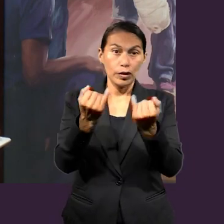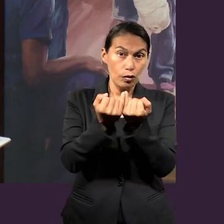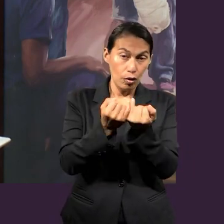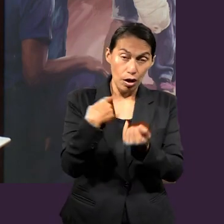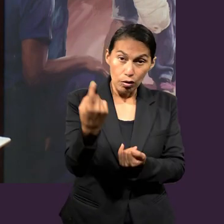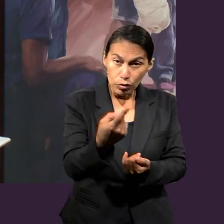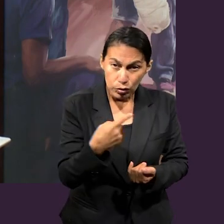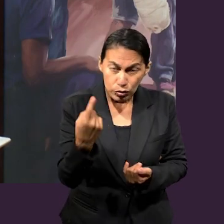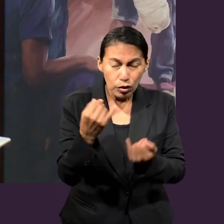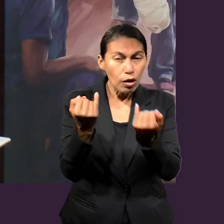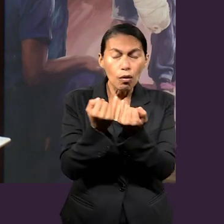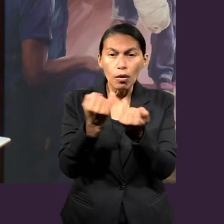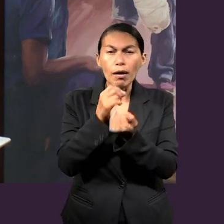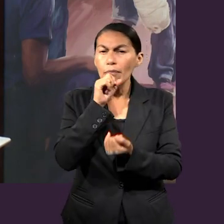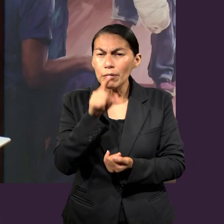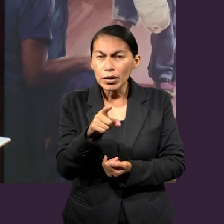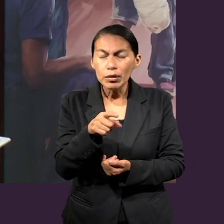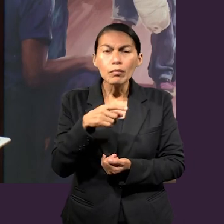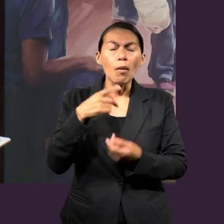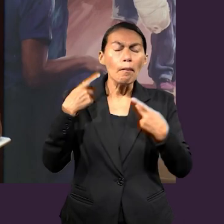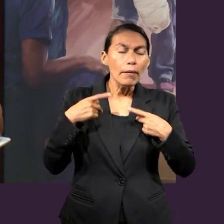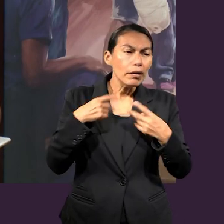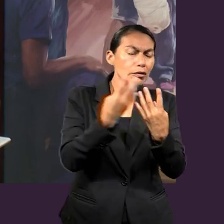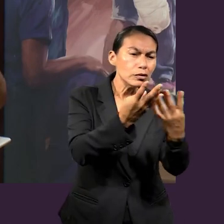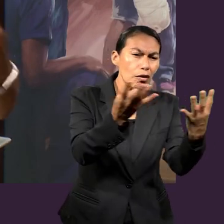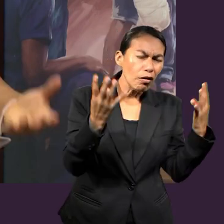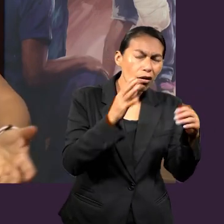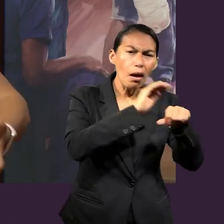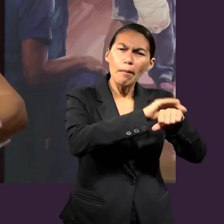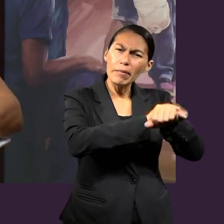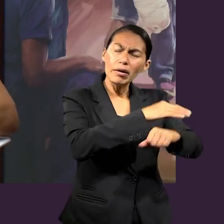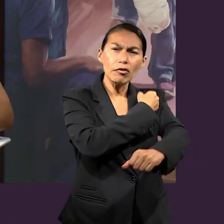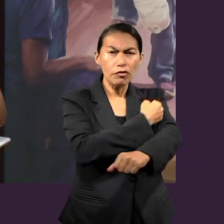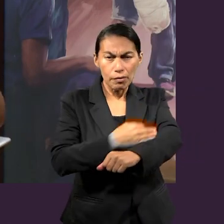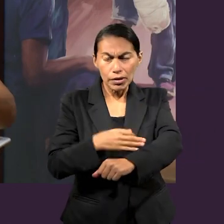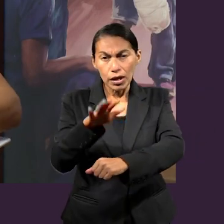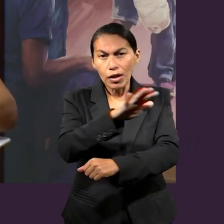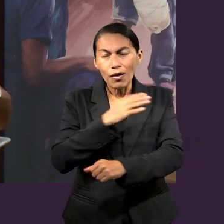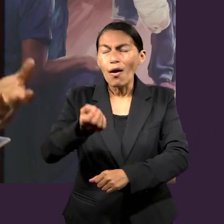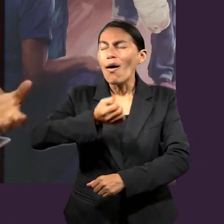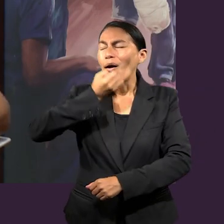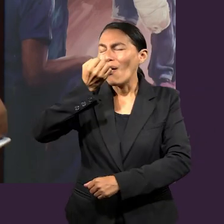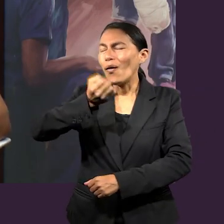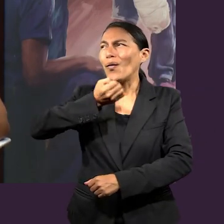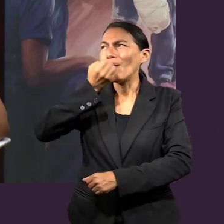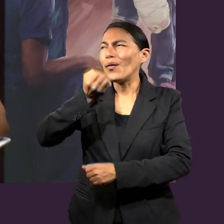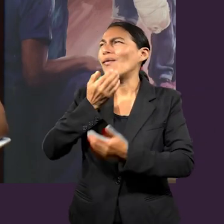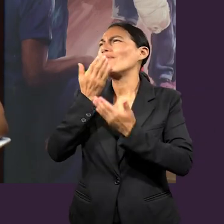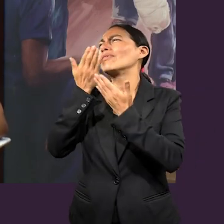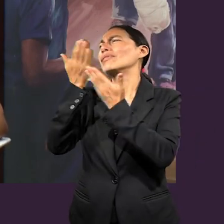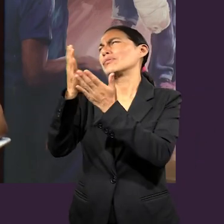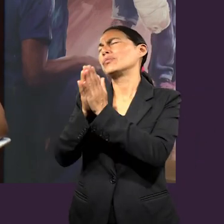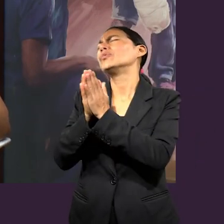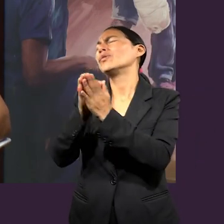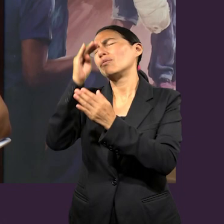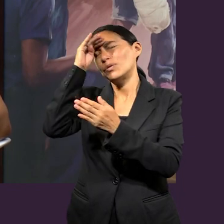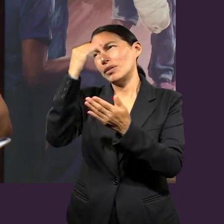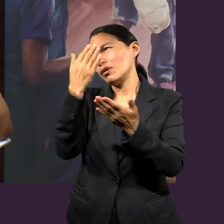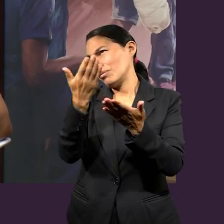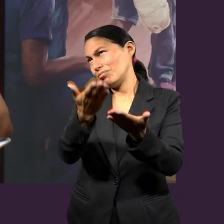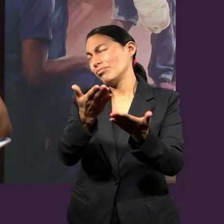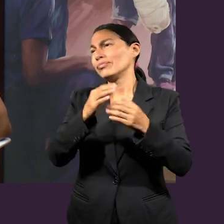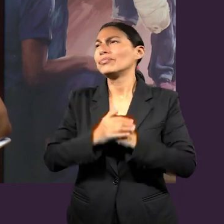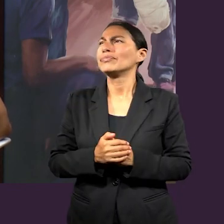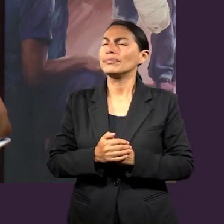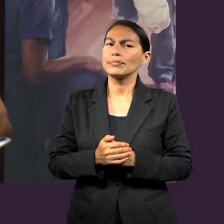nosotros también debemos de seguir ese ejemplo, de orar por ese círculo cercano, lejano que nosotros tenemos y siempre